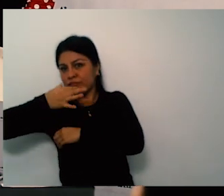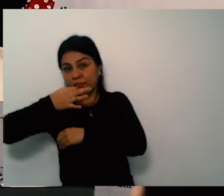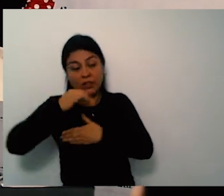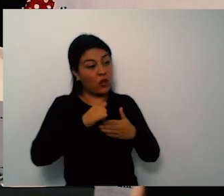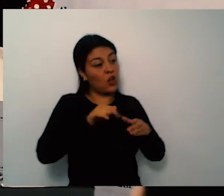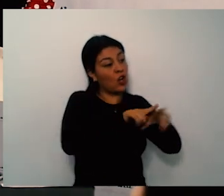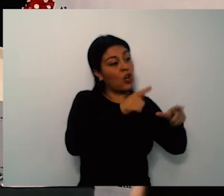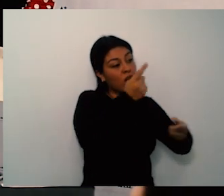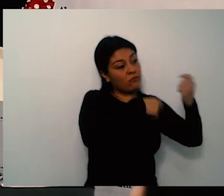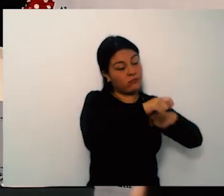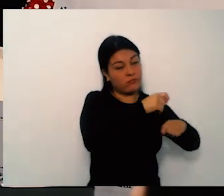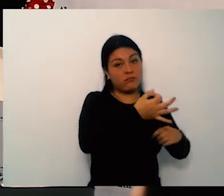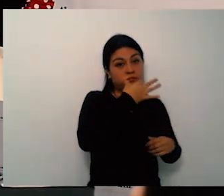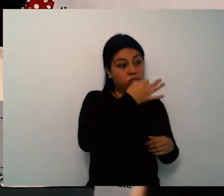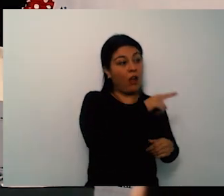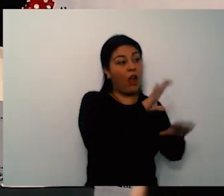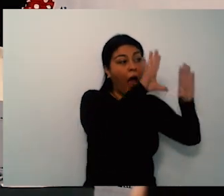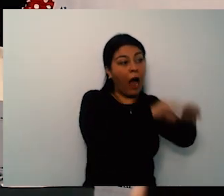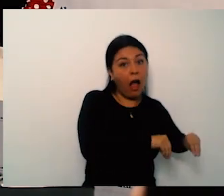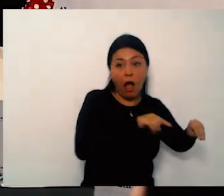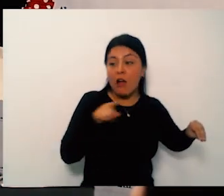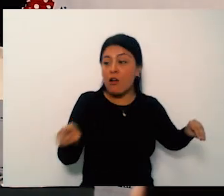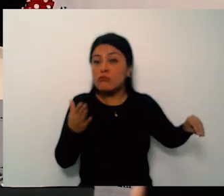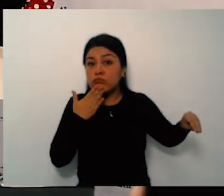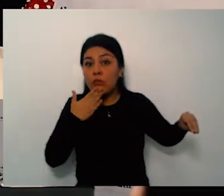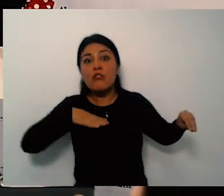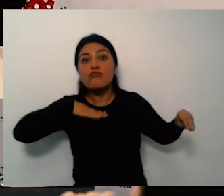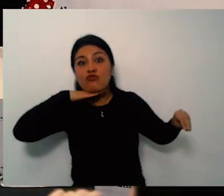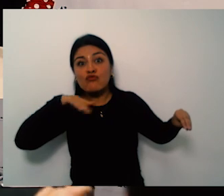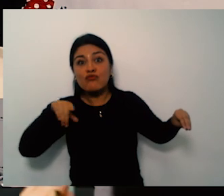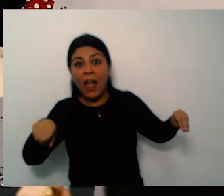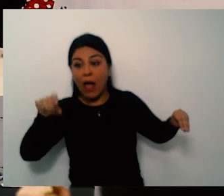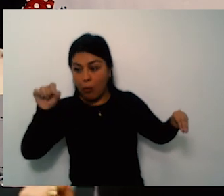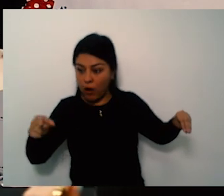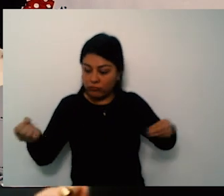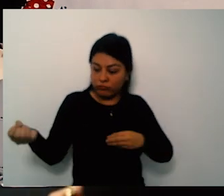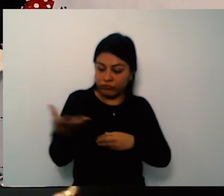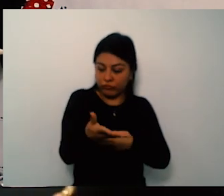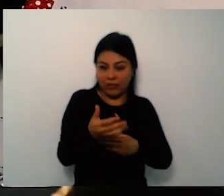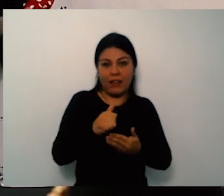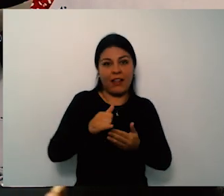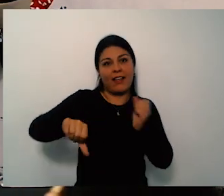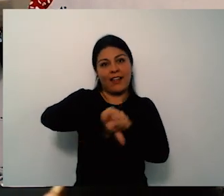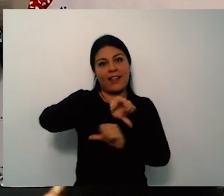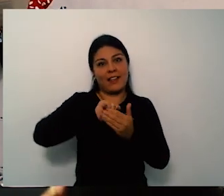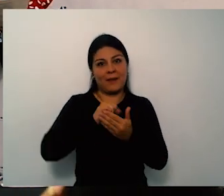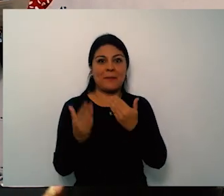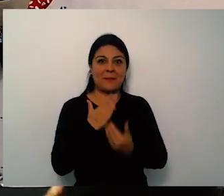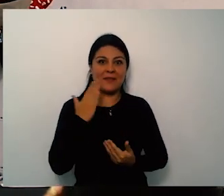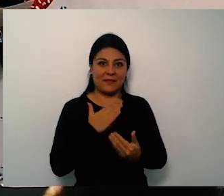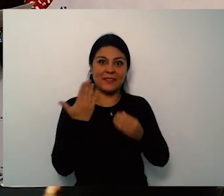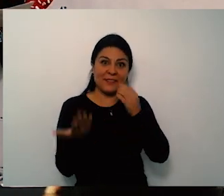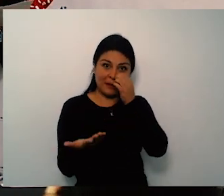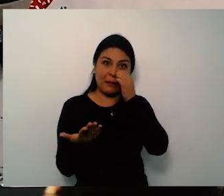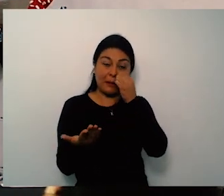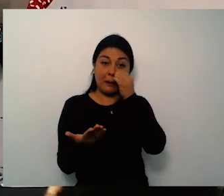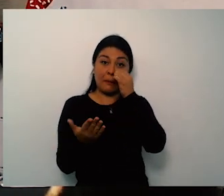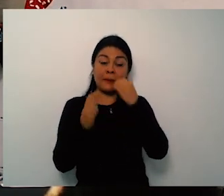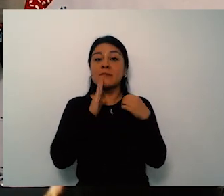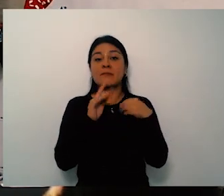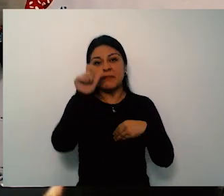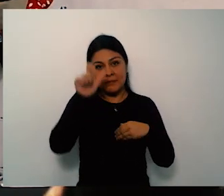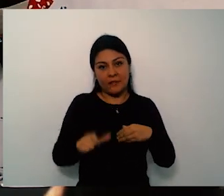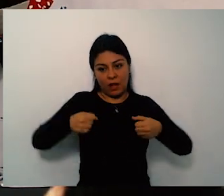de los familiares no son fáciles entonces lo que queremos es apropiarnos eso y seguir con ese ese con ese mercadeo y tocando